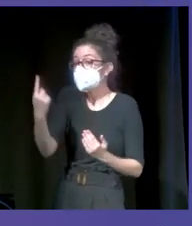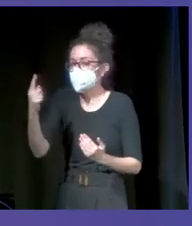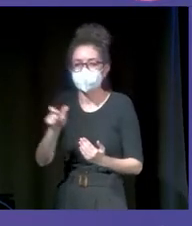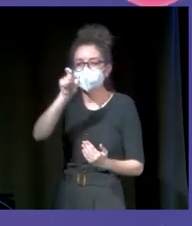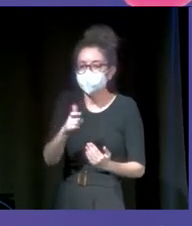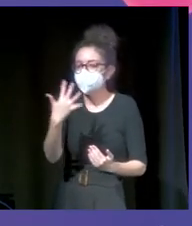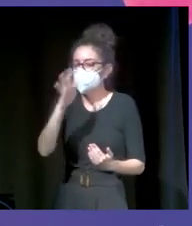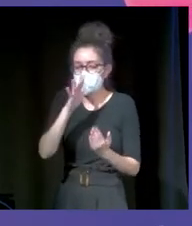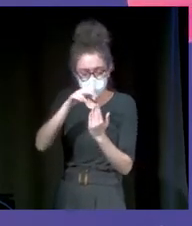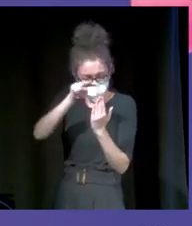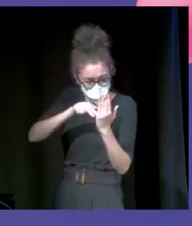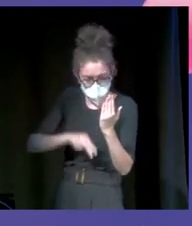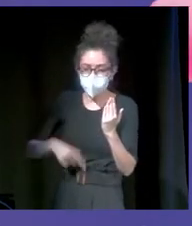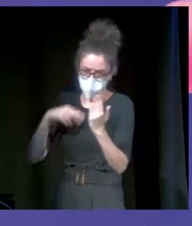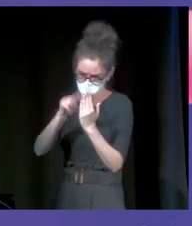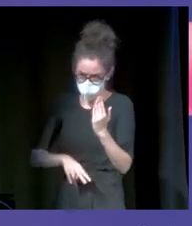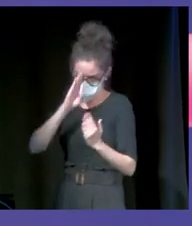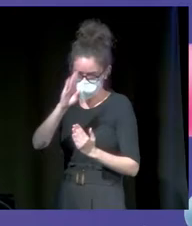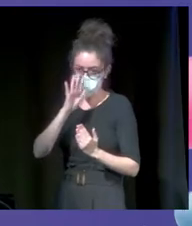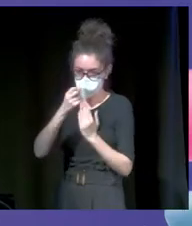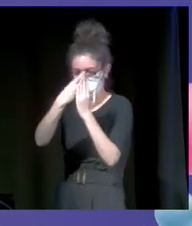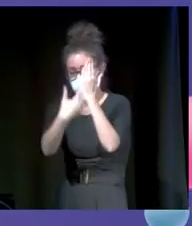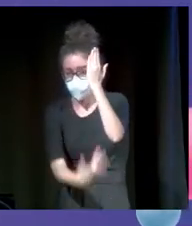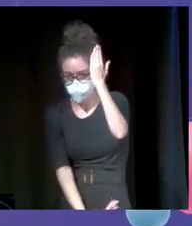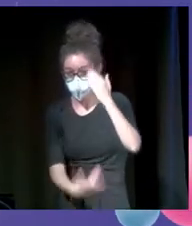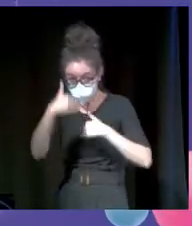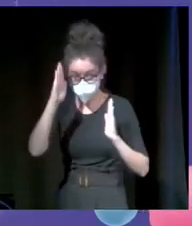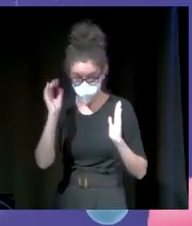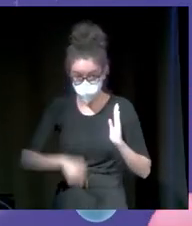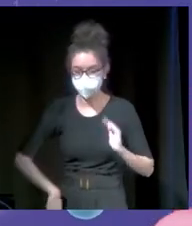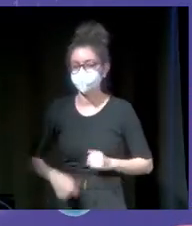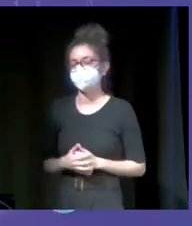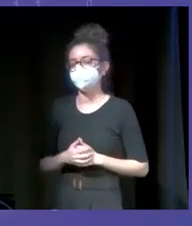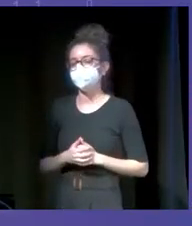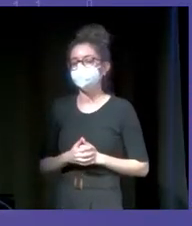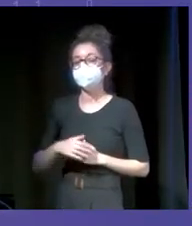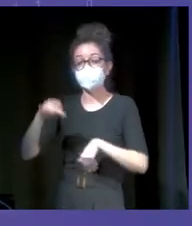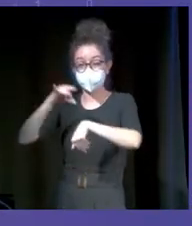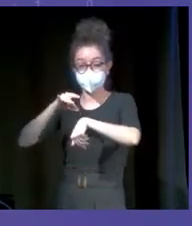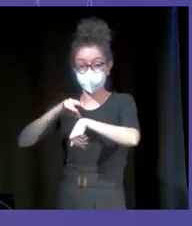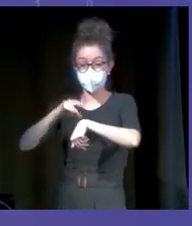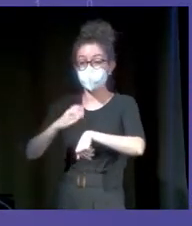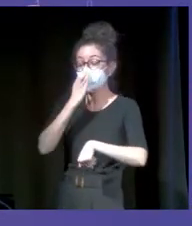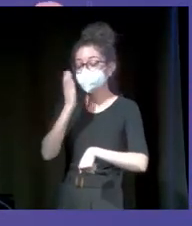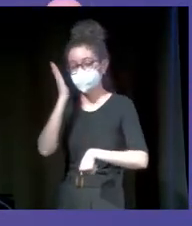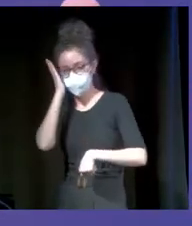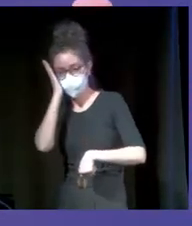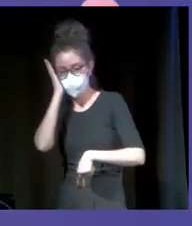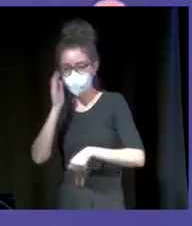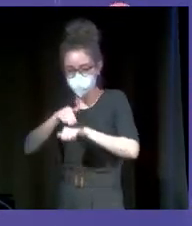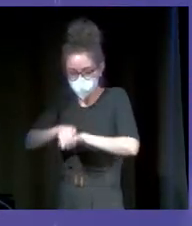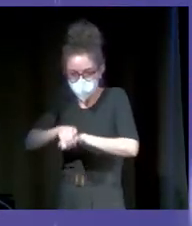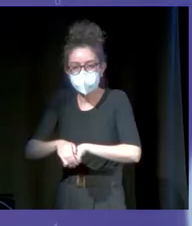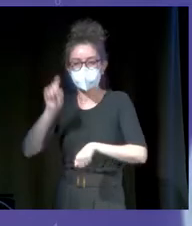cinco, la verdad. Os leo por aquí. Atentos, ¿eh? Él es médico, anestesista, reanimador,